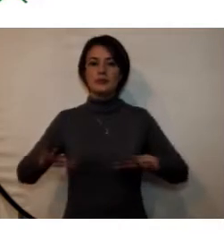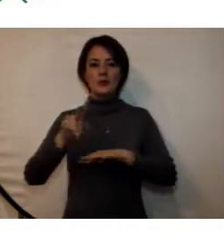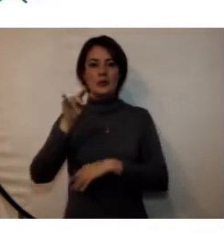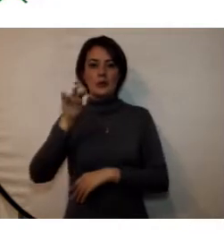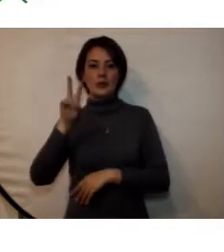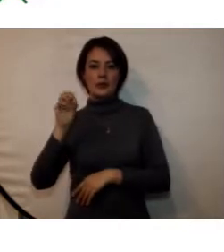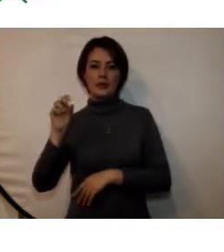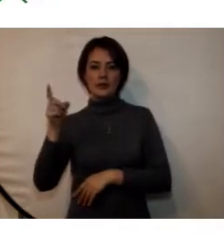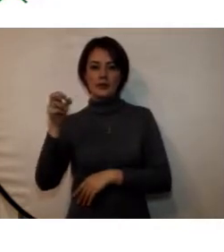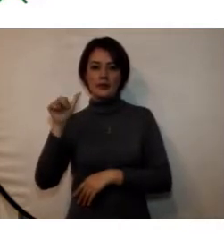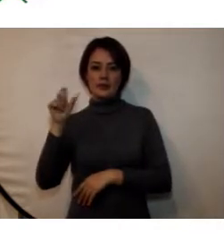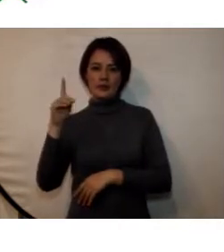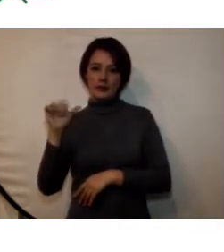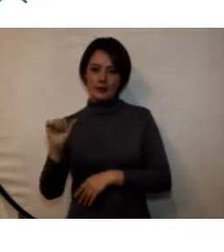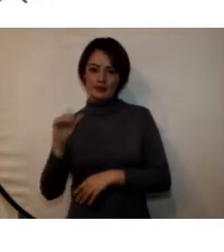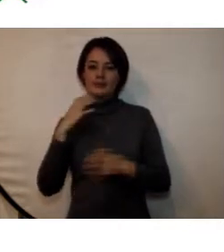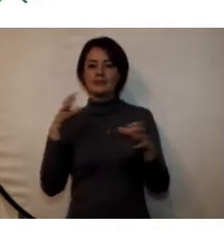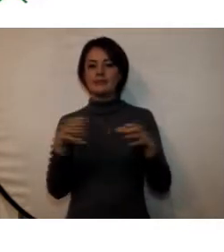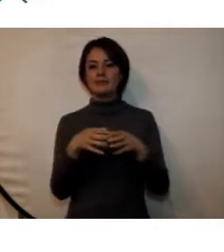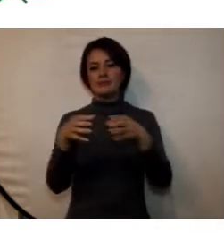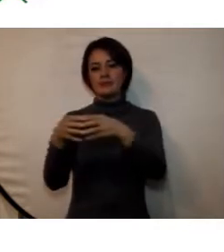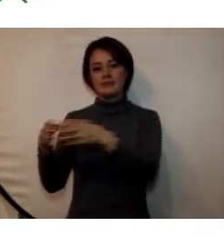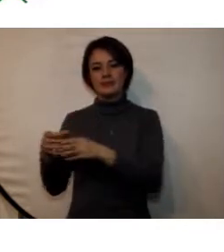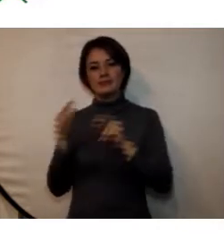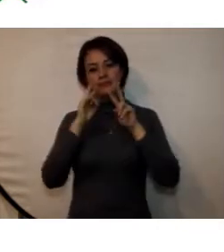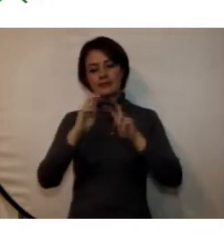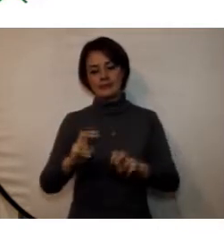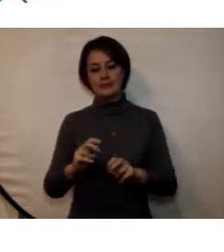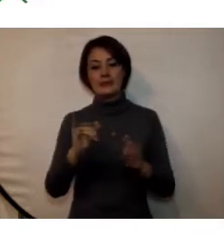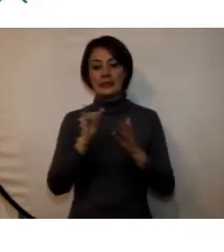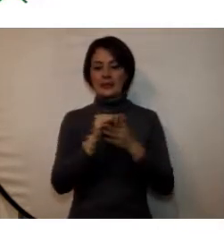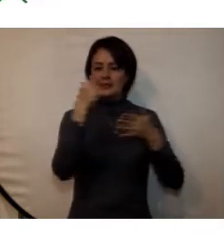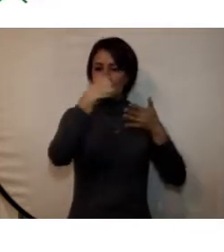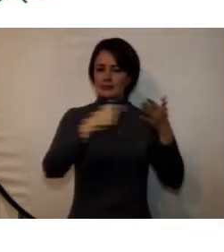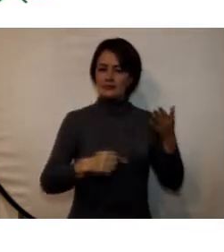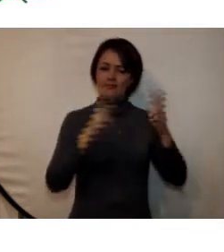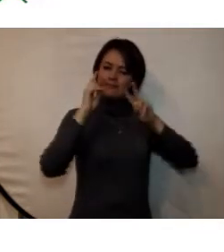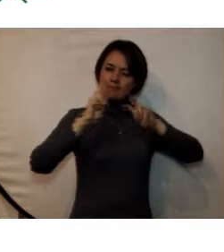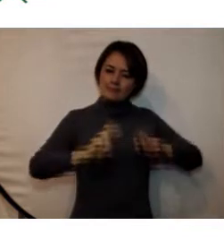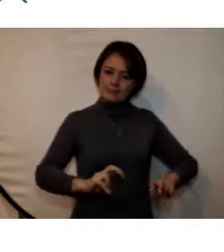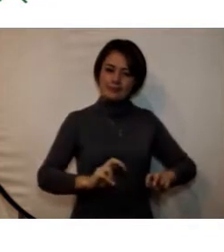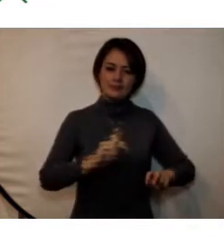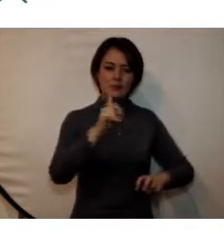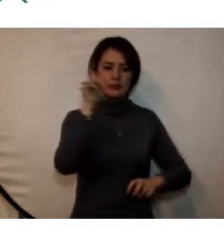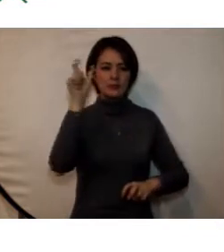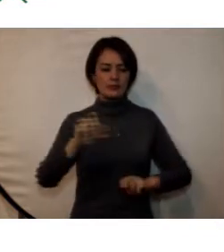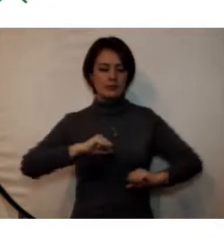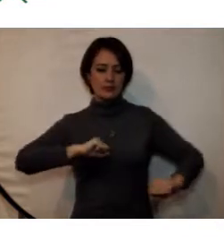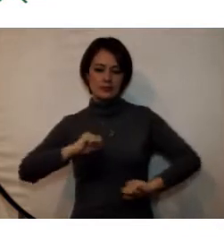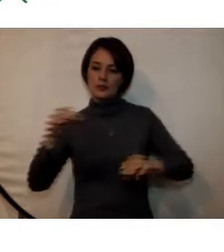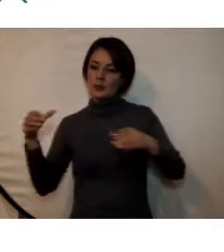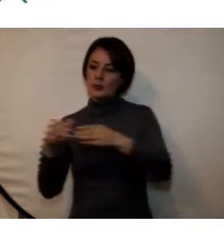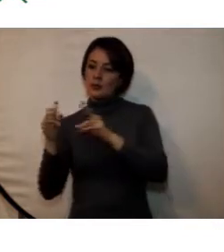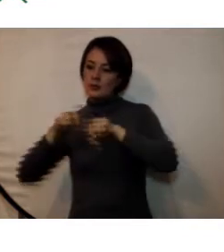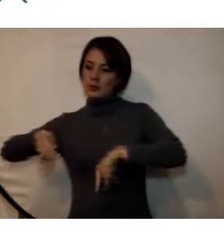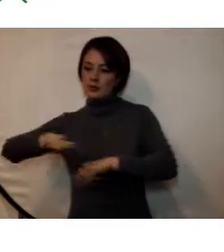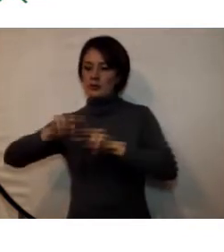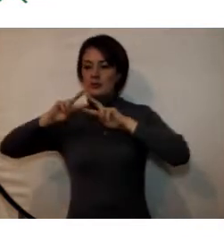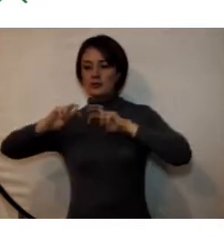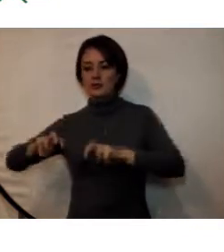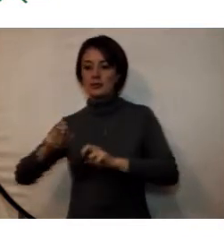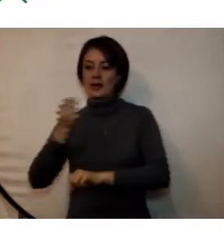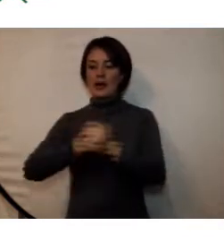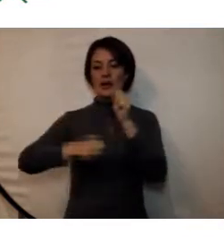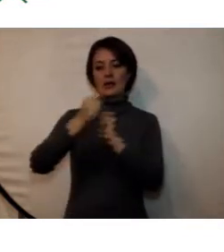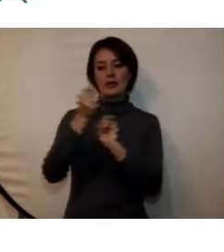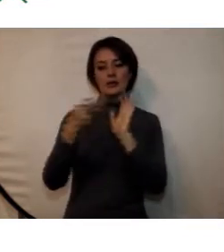granada además de los centros de investigación de cada facultad de esa estructura de investigación un gestor importante son los grupos de investigación que para el